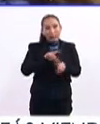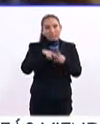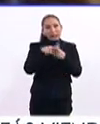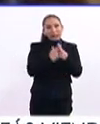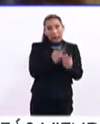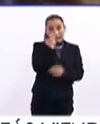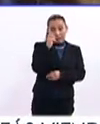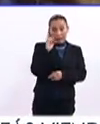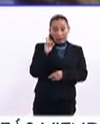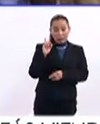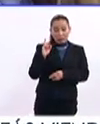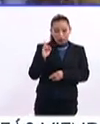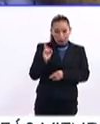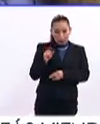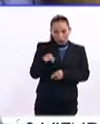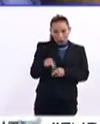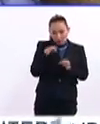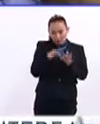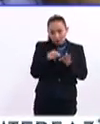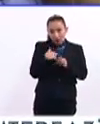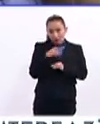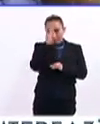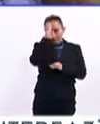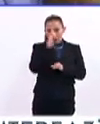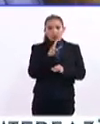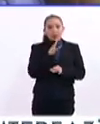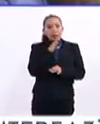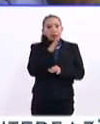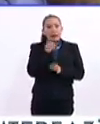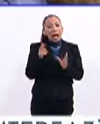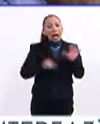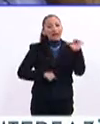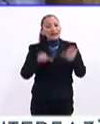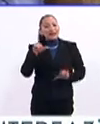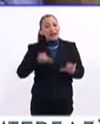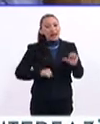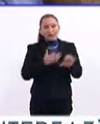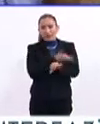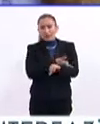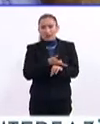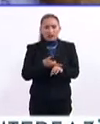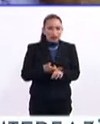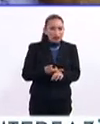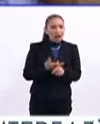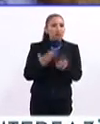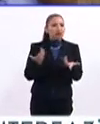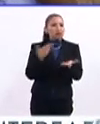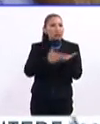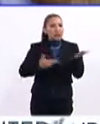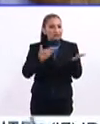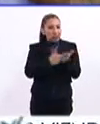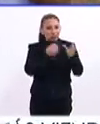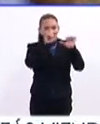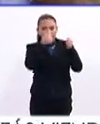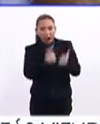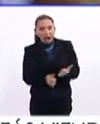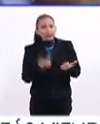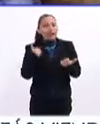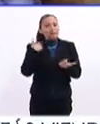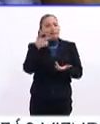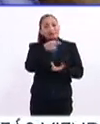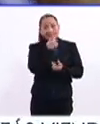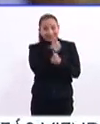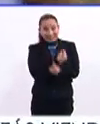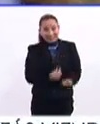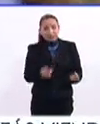Iniciamos este domingo en punto de las 12 del día. Son actividades familiares con talleres artísticos donde